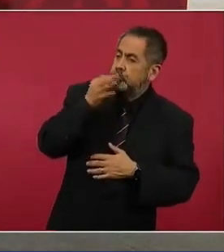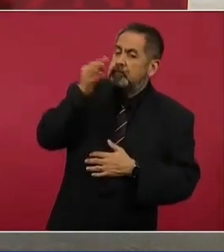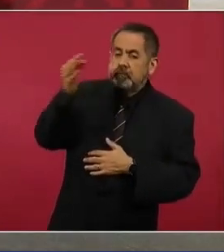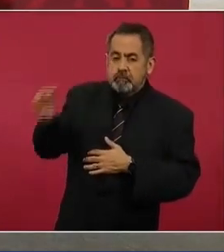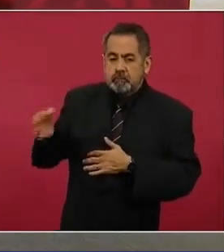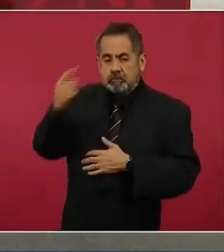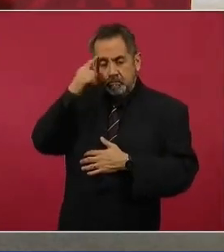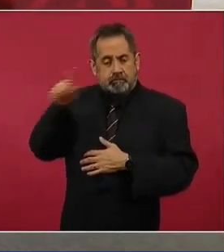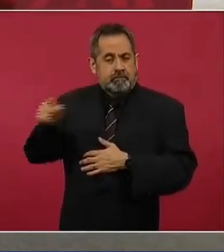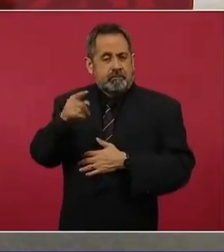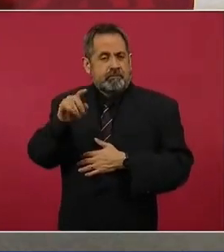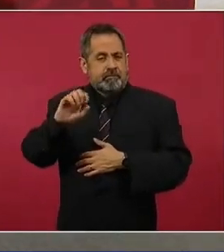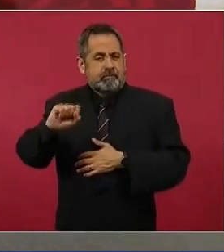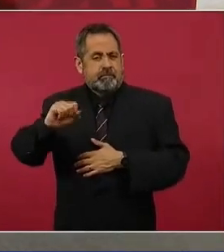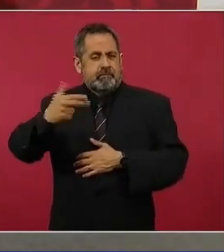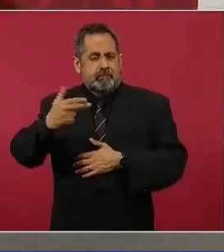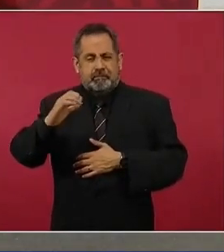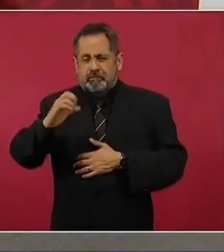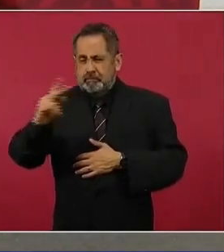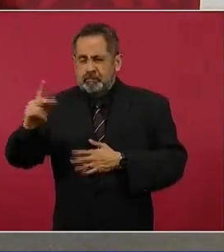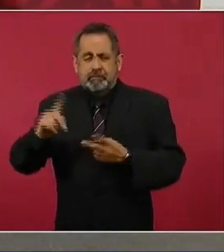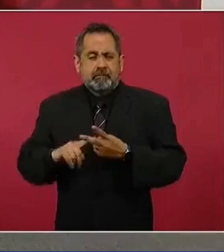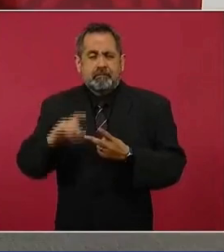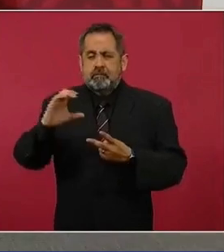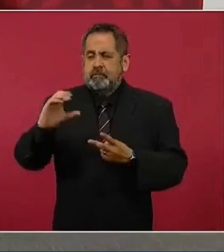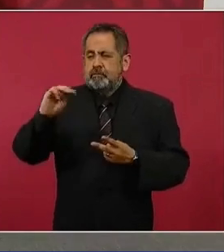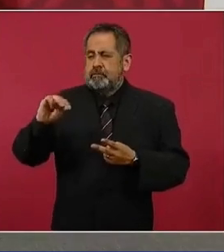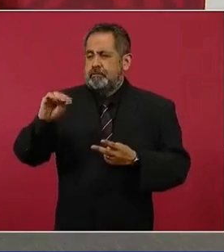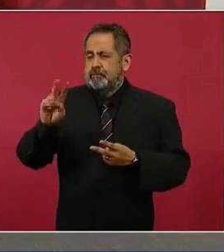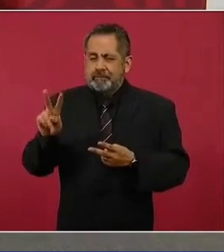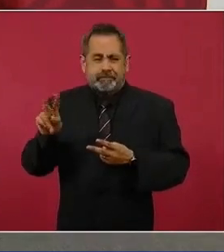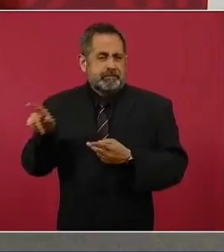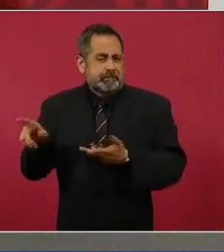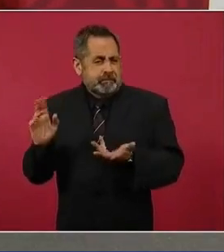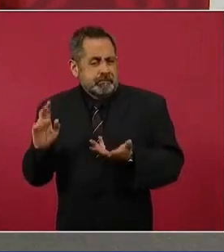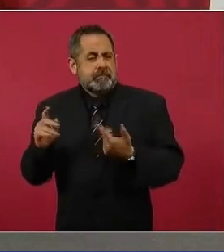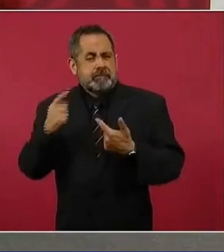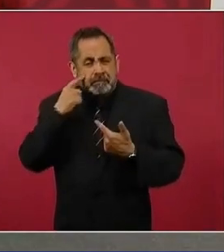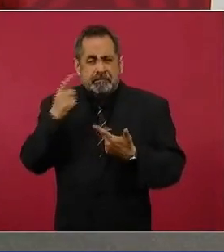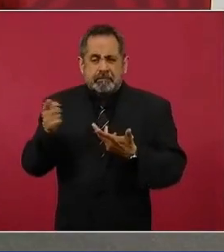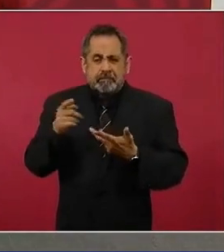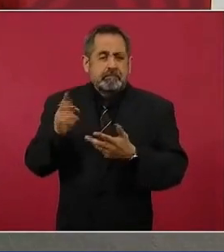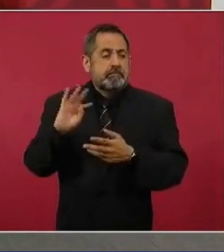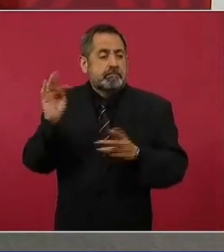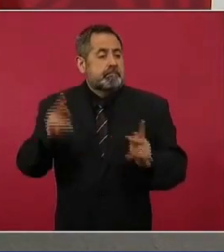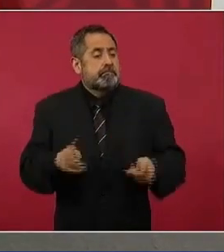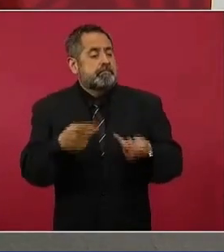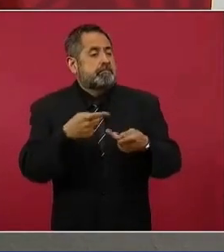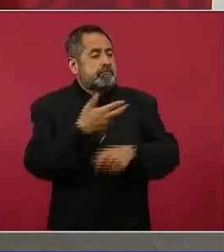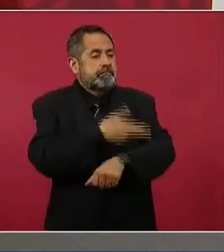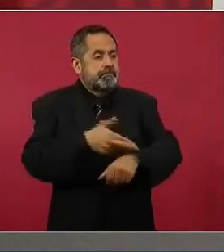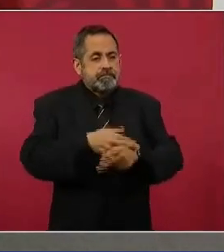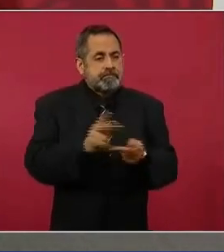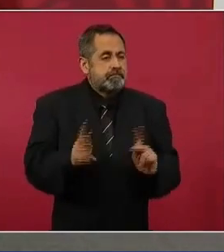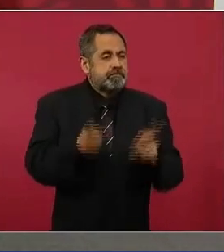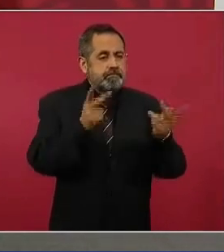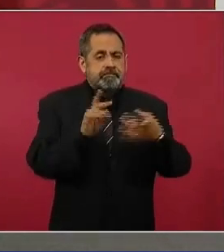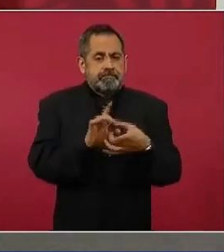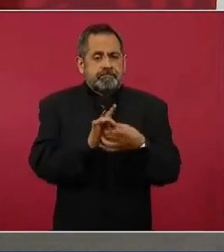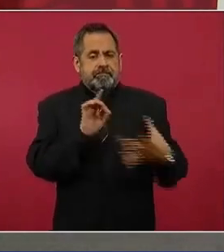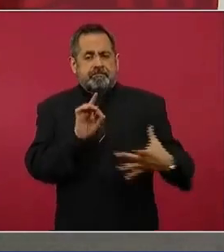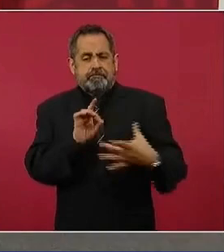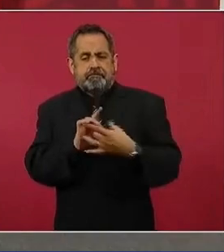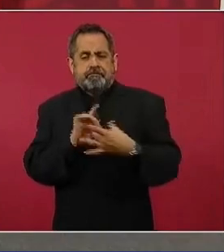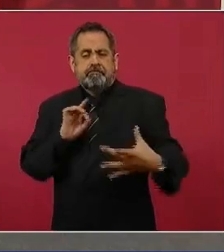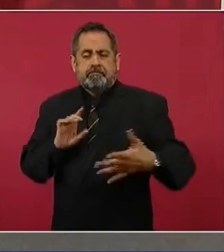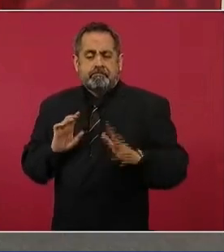hacendarias, a la Comisión Bancaria de Valores, se iniciará un proceso de venta o desincorporación de activos.